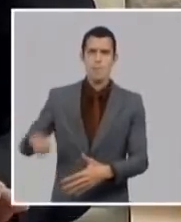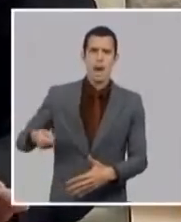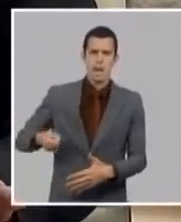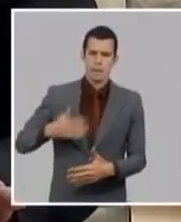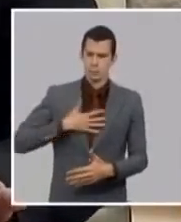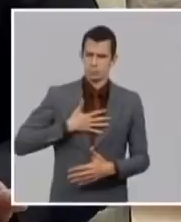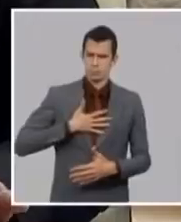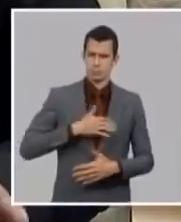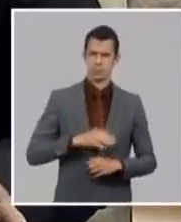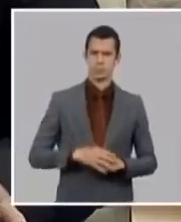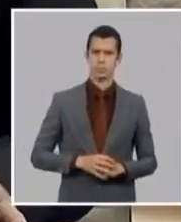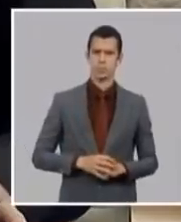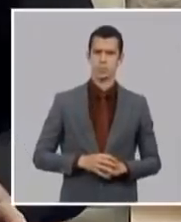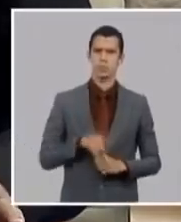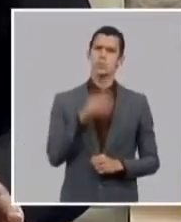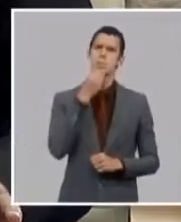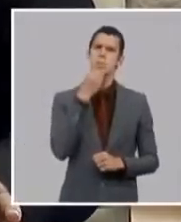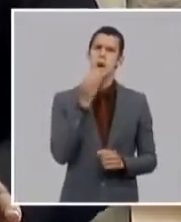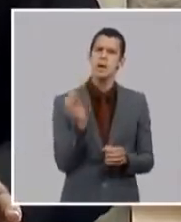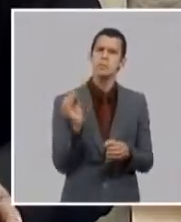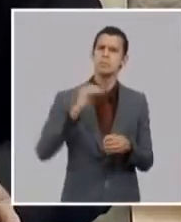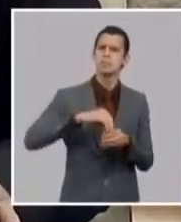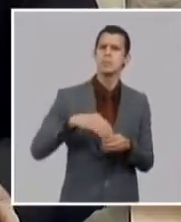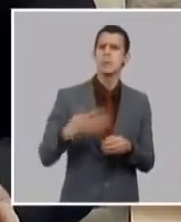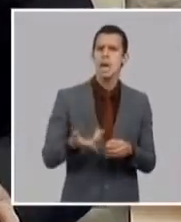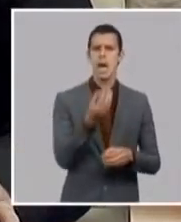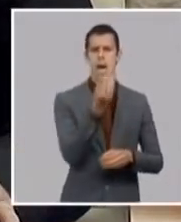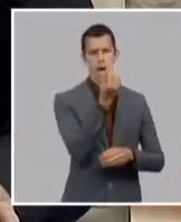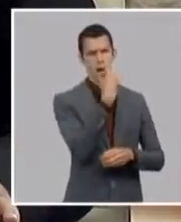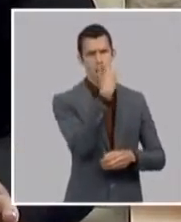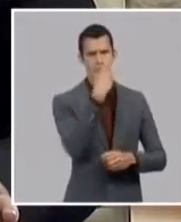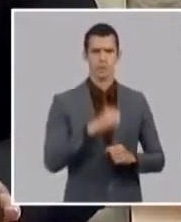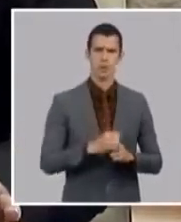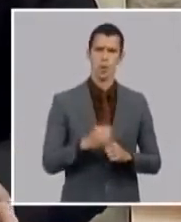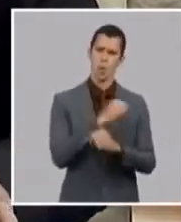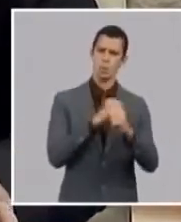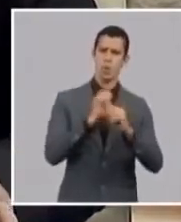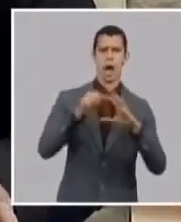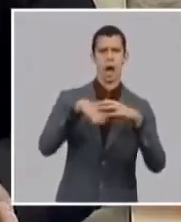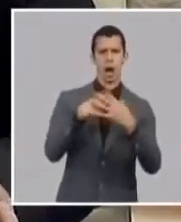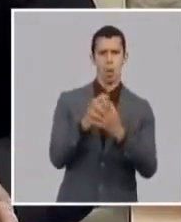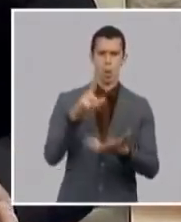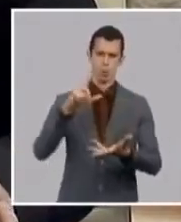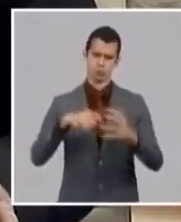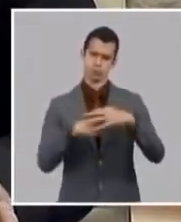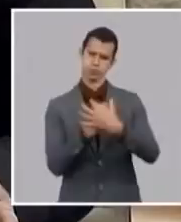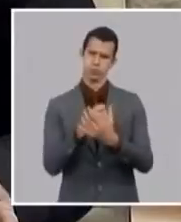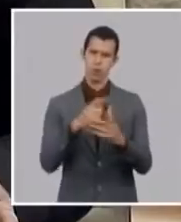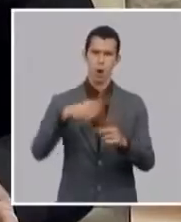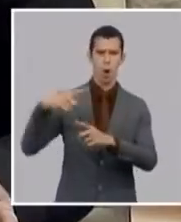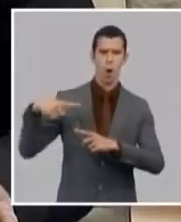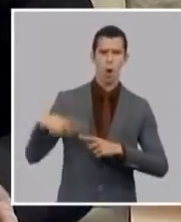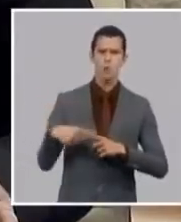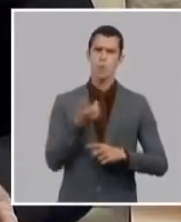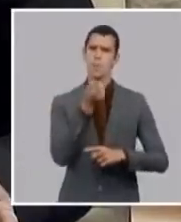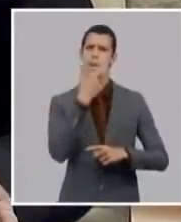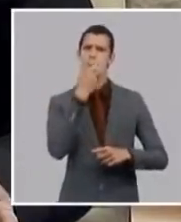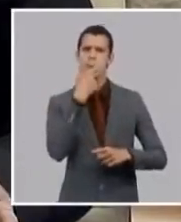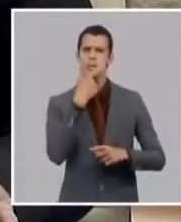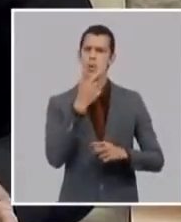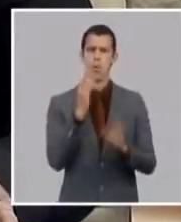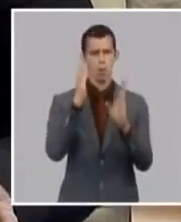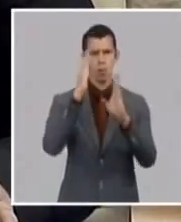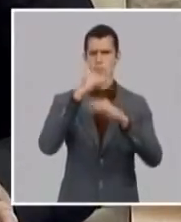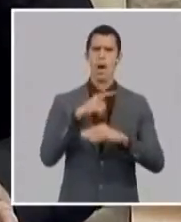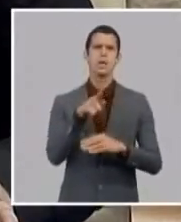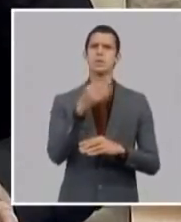los alimentos aseos y medicamentos sin límite de